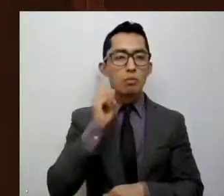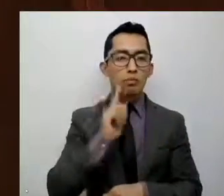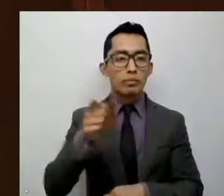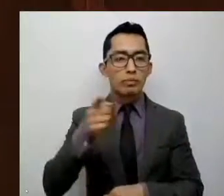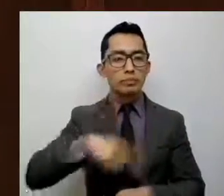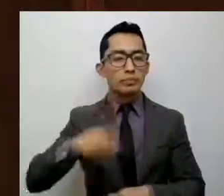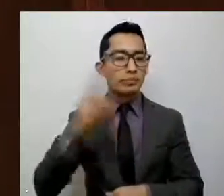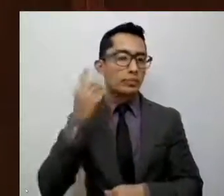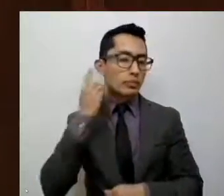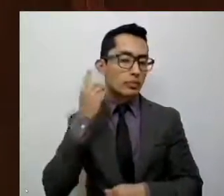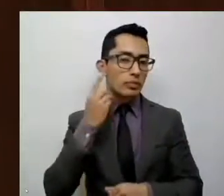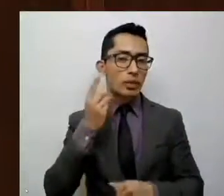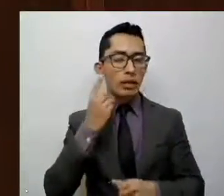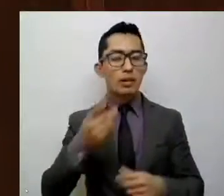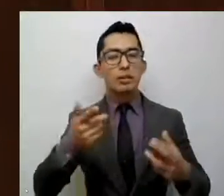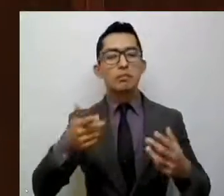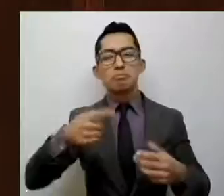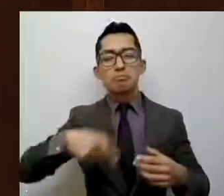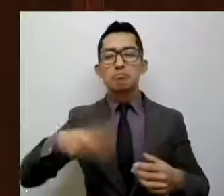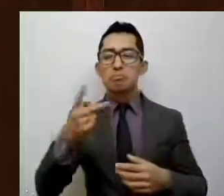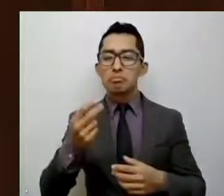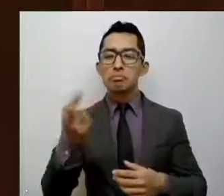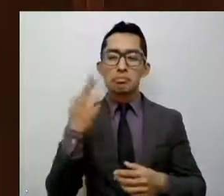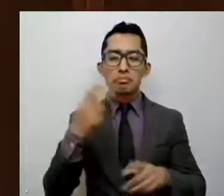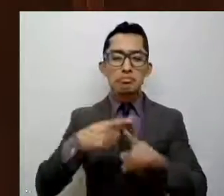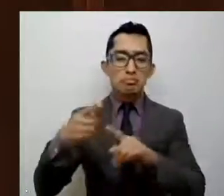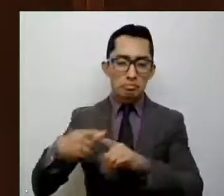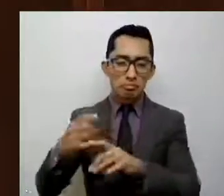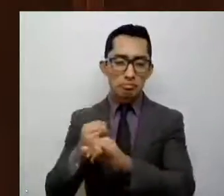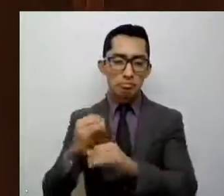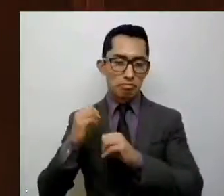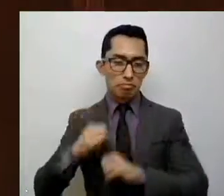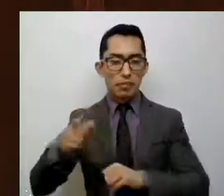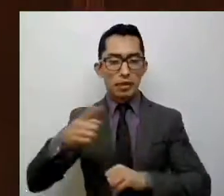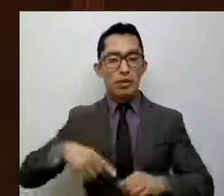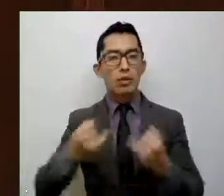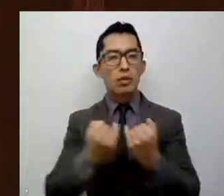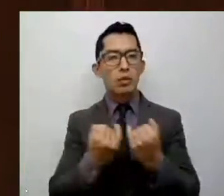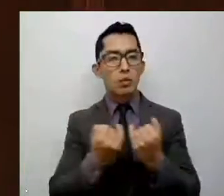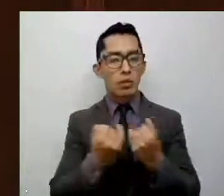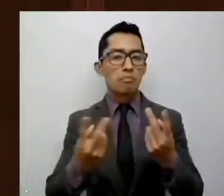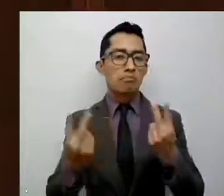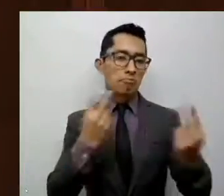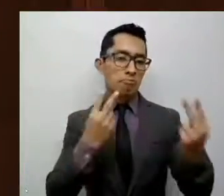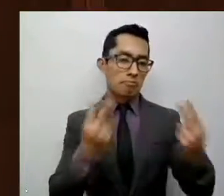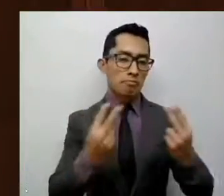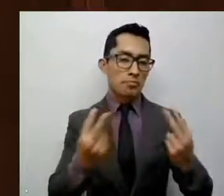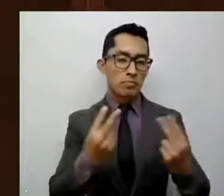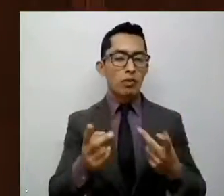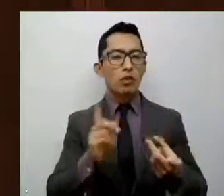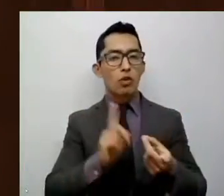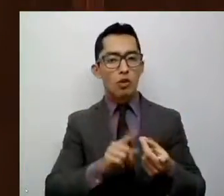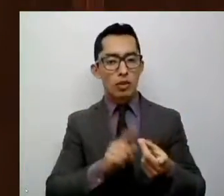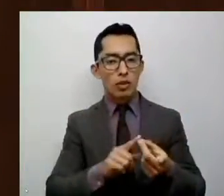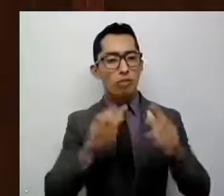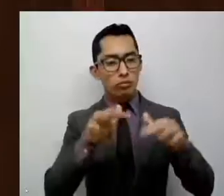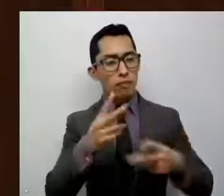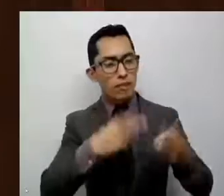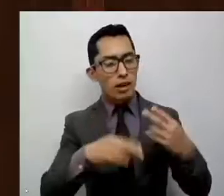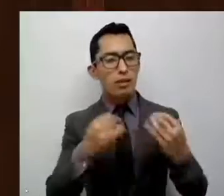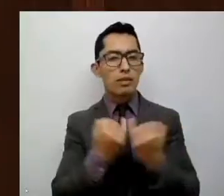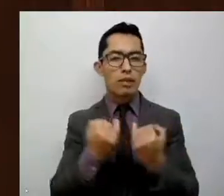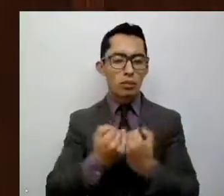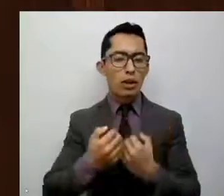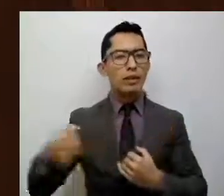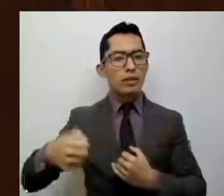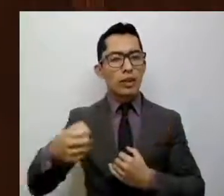representantes de medios de comunicación, público que el día de hoy nos acompaña. Asimismo, saludo a todas aquellas